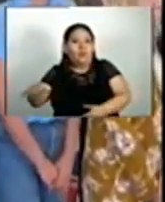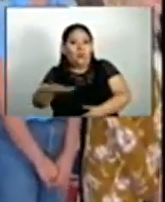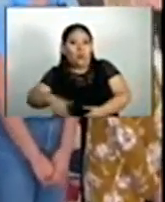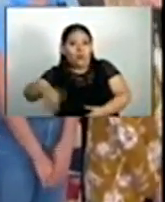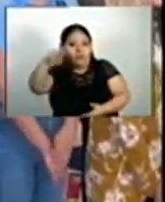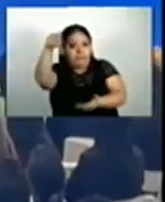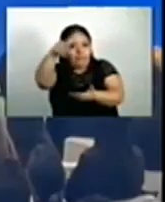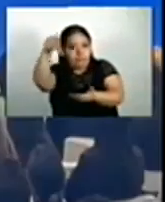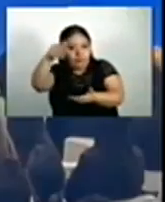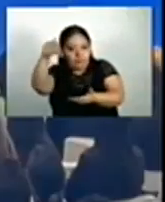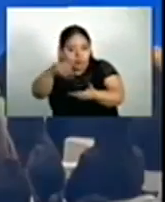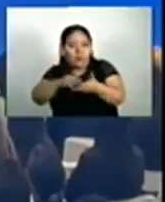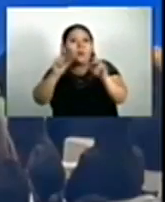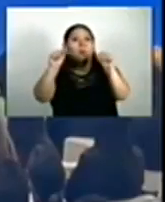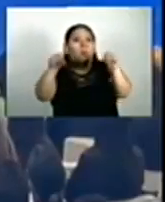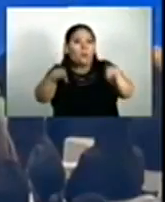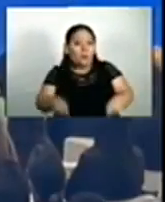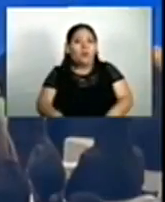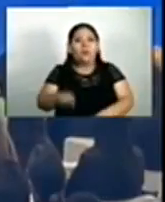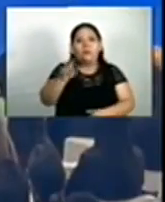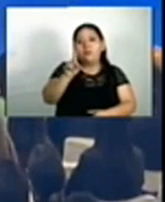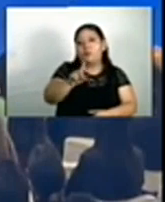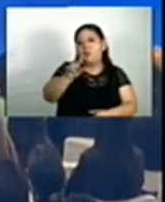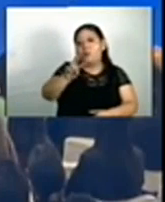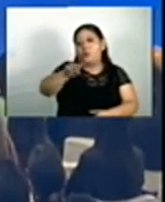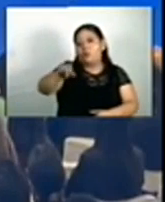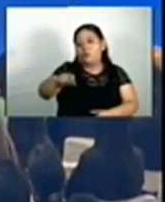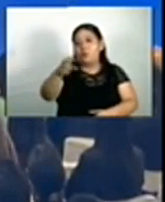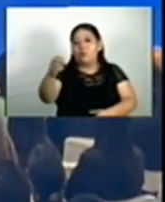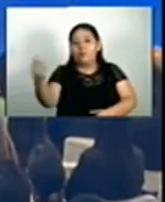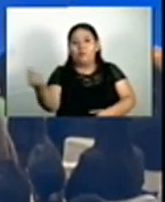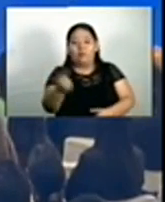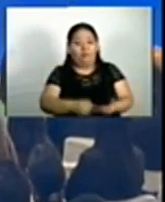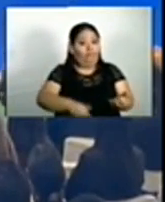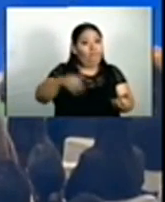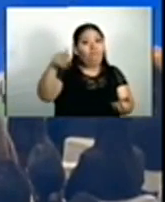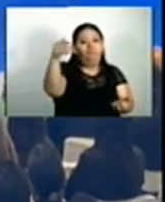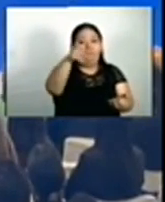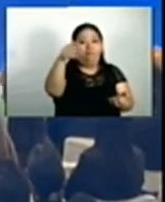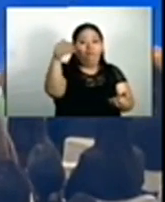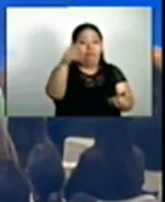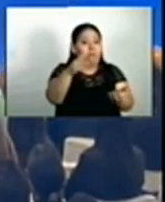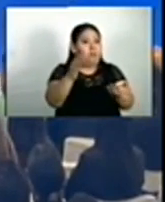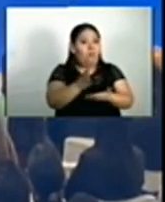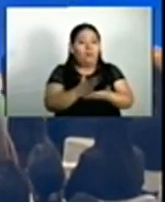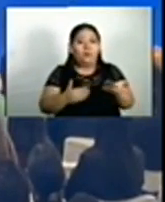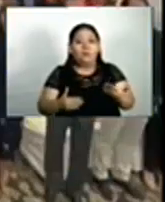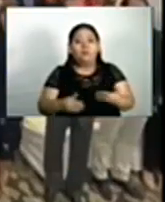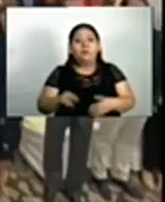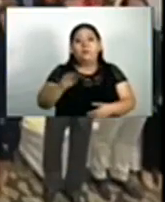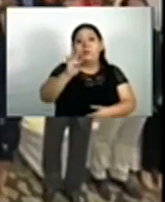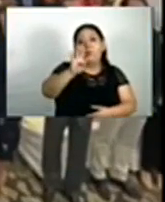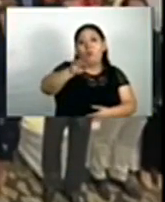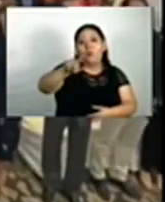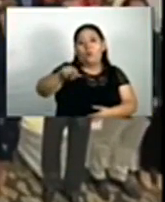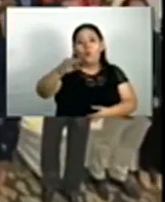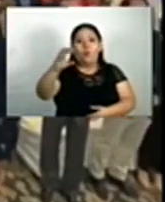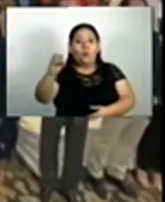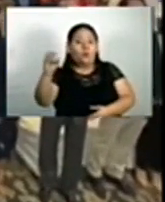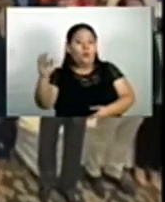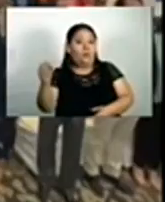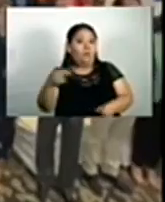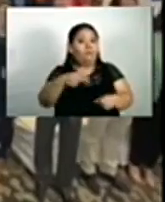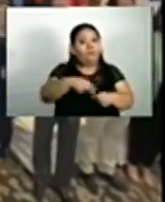educación y llegar a unos 12 mil salvadoreños capacitados y colocar a 4 mil en nuevos o mejores